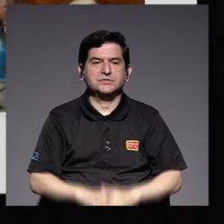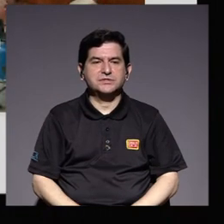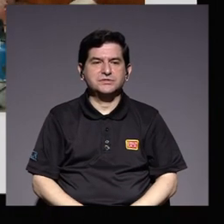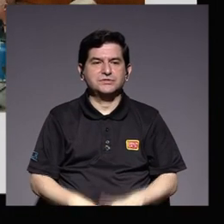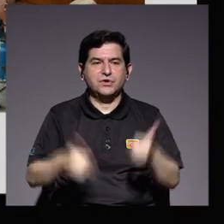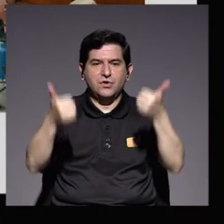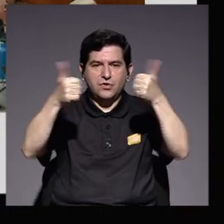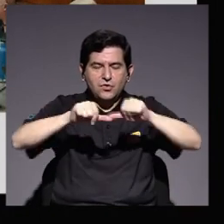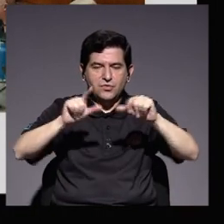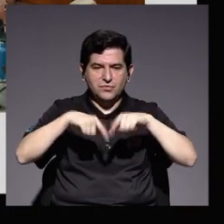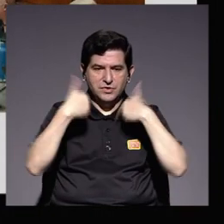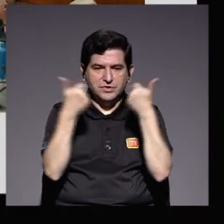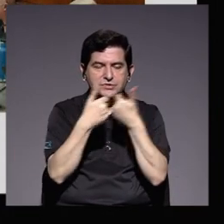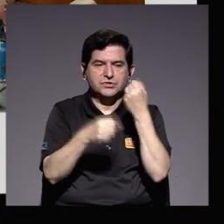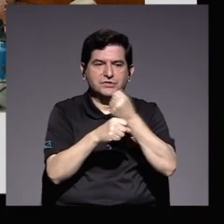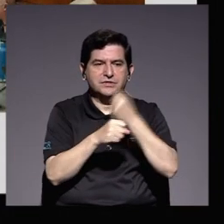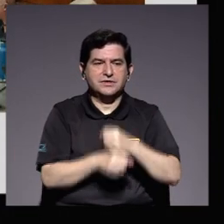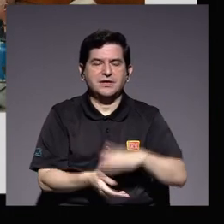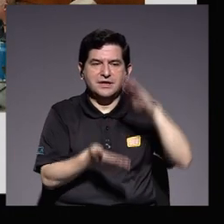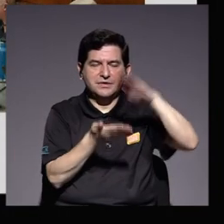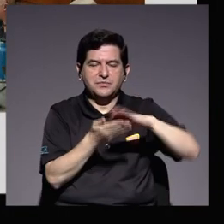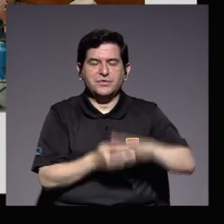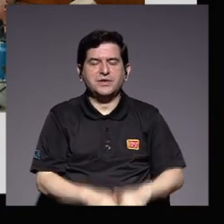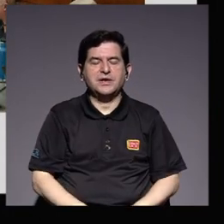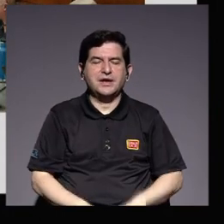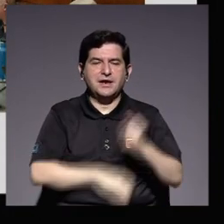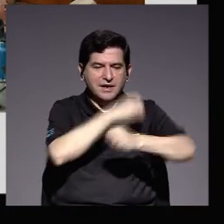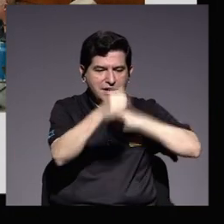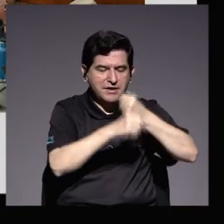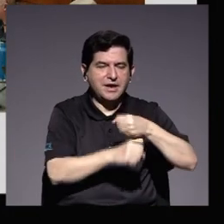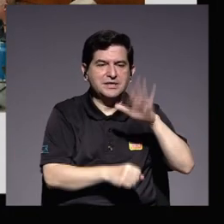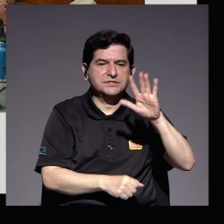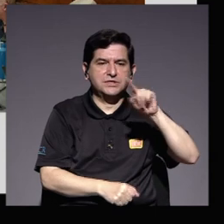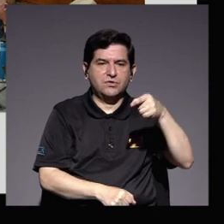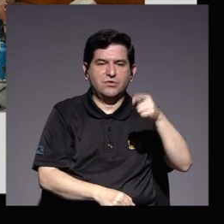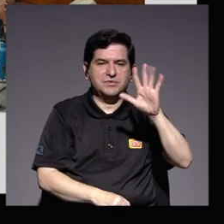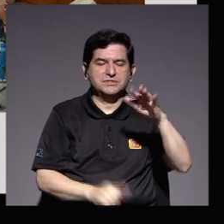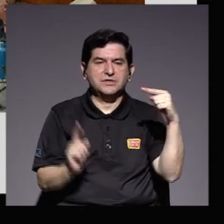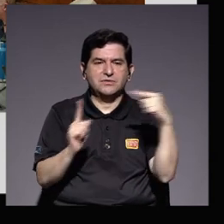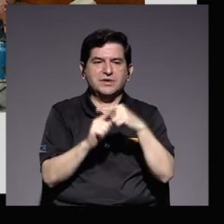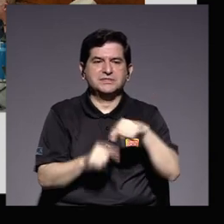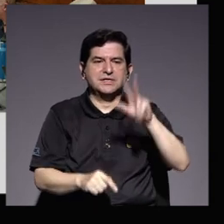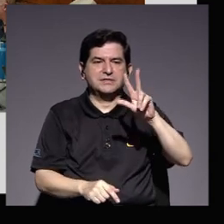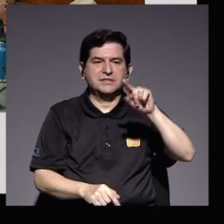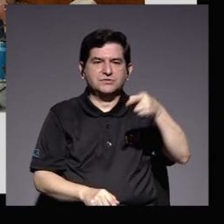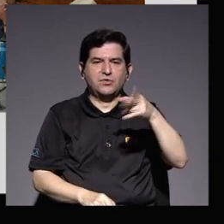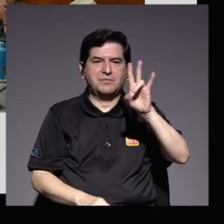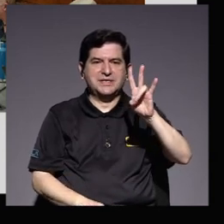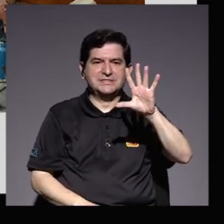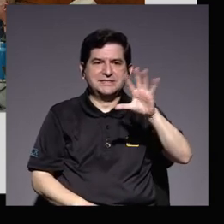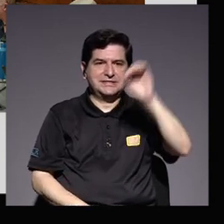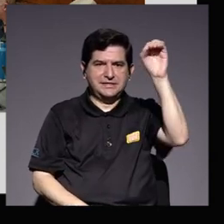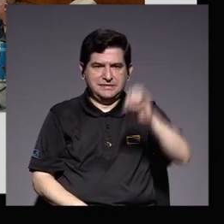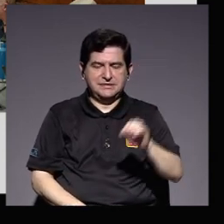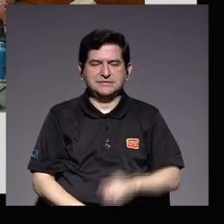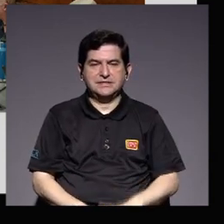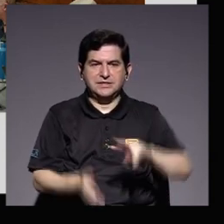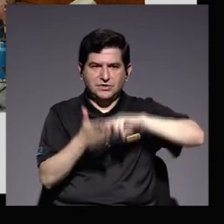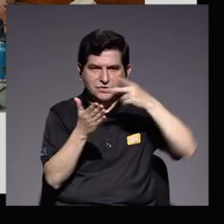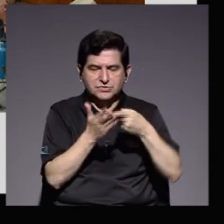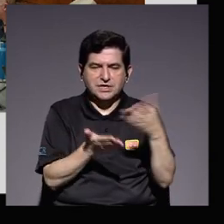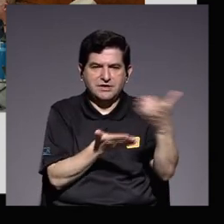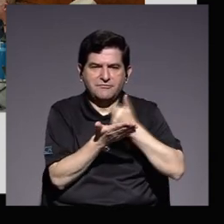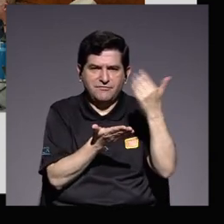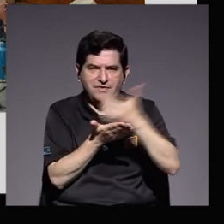se pudo reducir el porcentaje de anualidad de un 5,5 a un 3,75% lo cual implica un